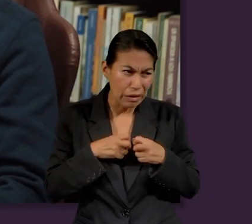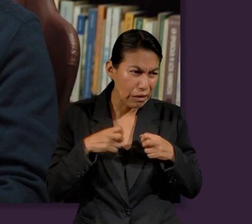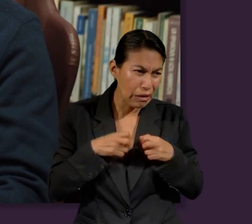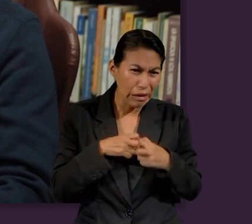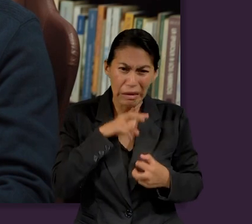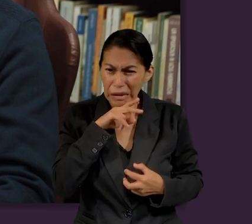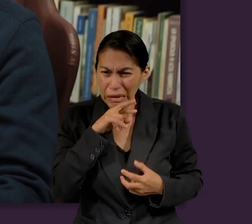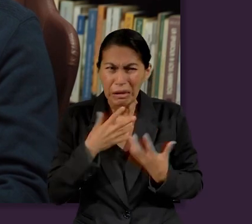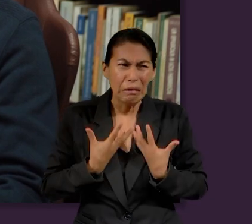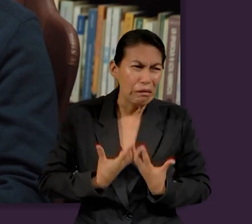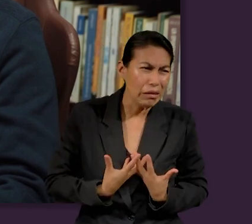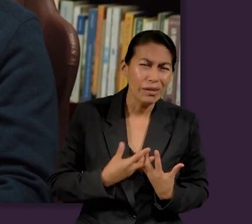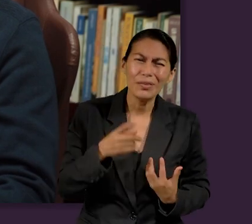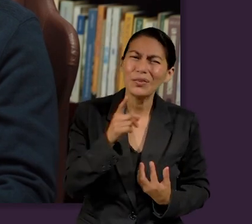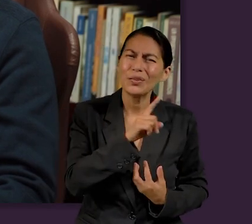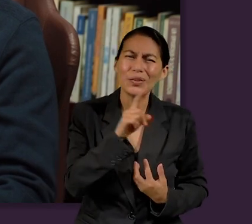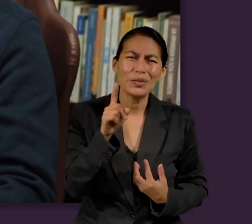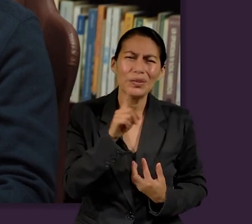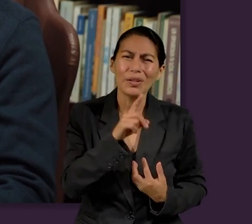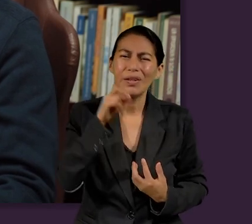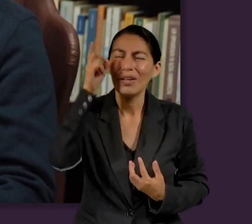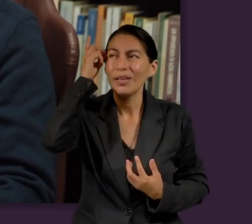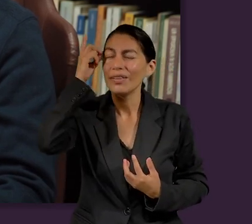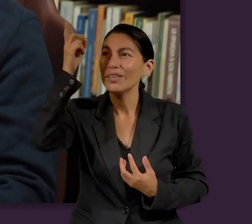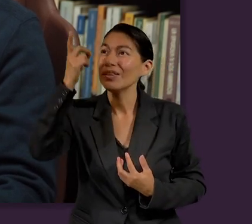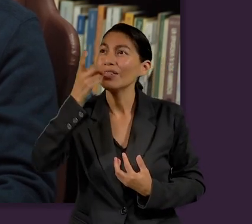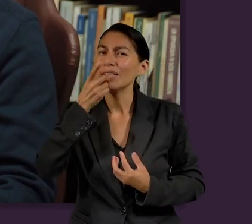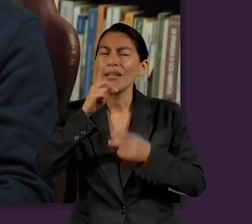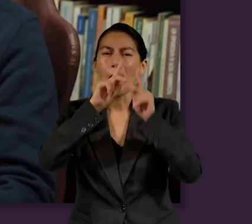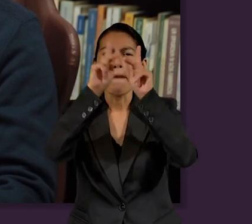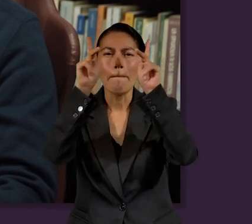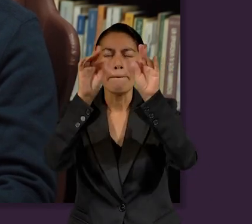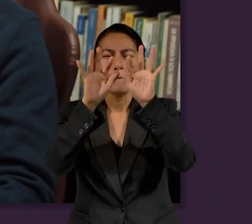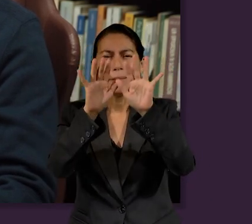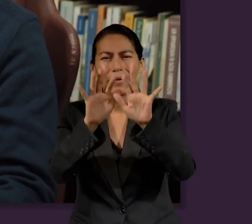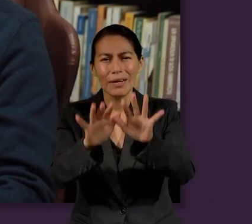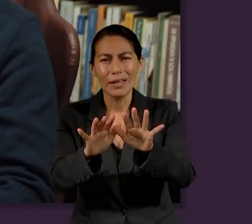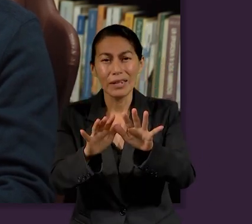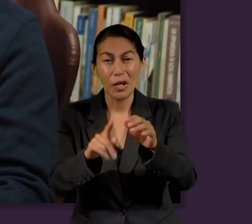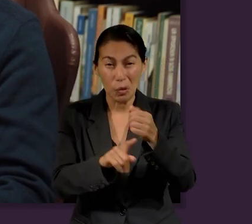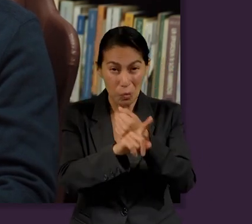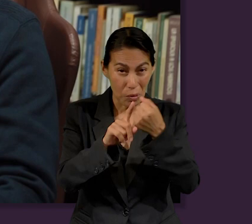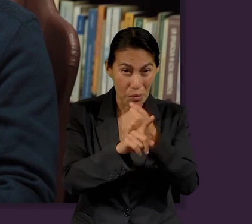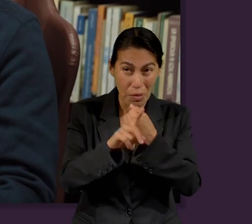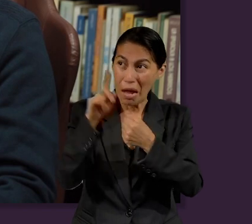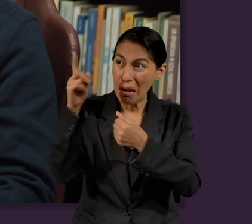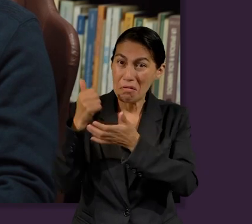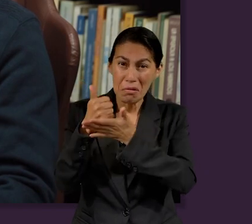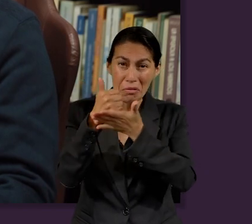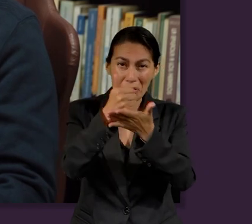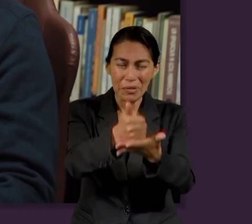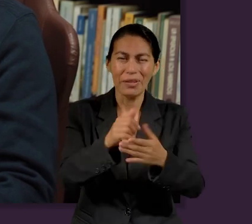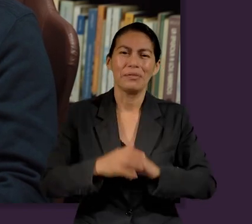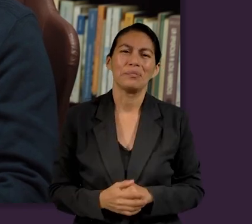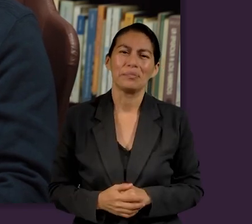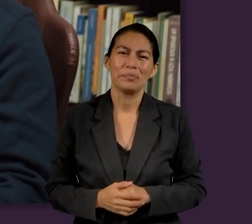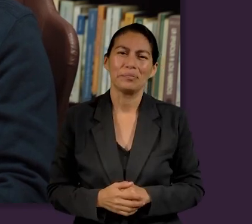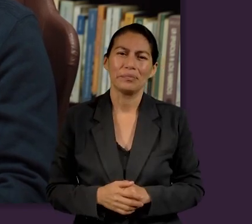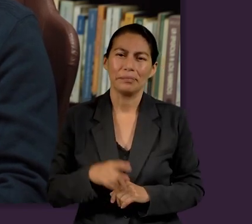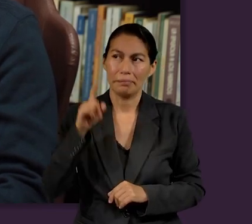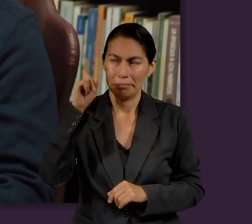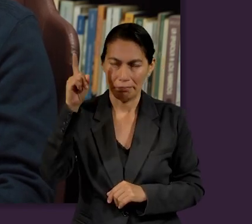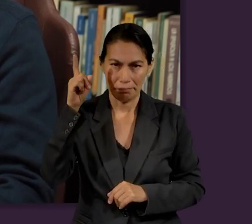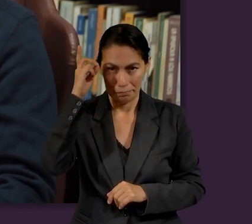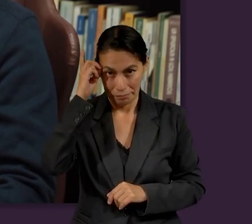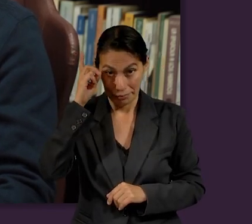promesa es y el desafío es que Él nos va a dar paz y nos va ayudar en cualquier circunstancia que enfrentemos. Y